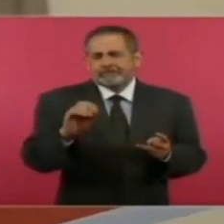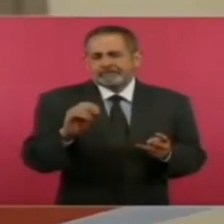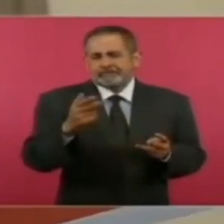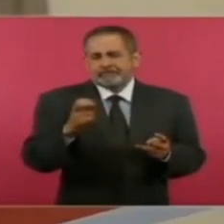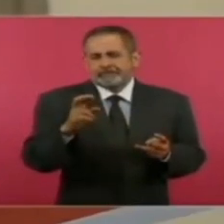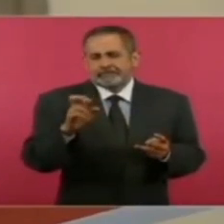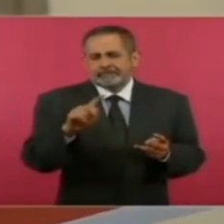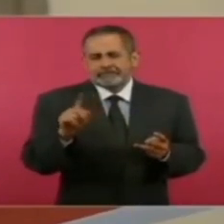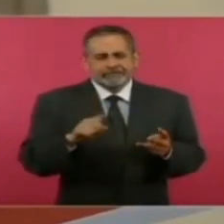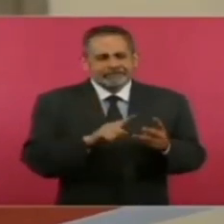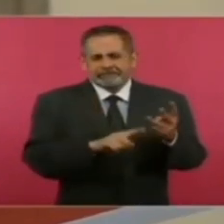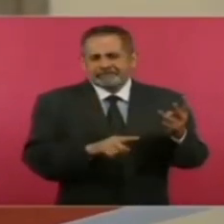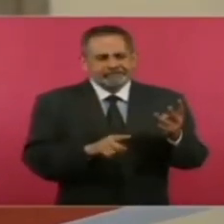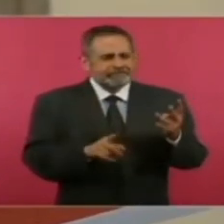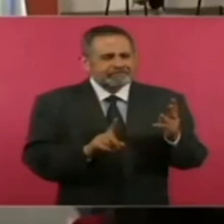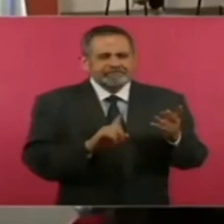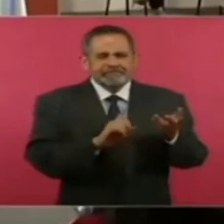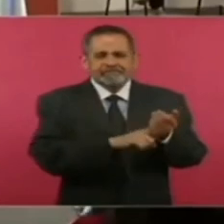los